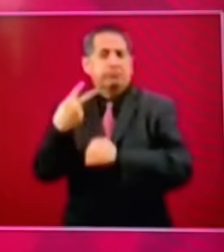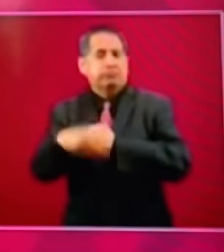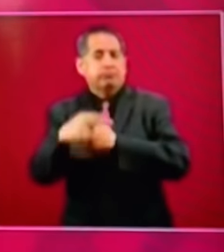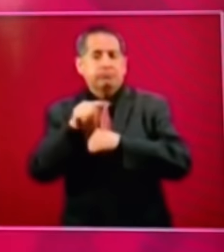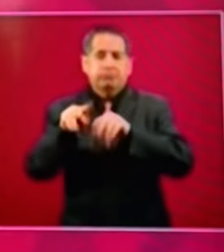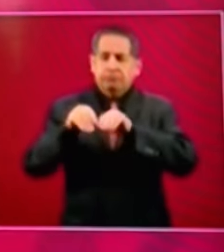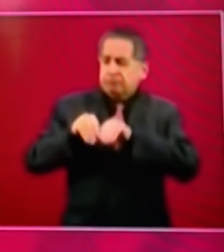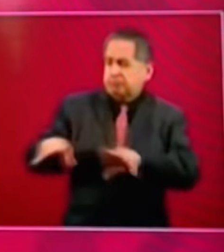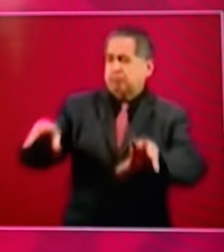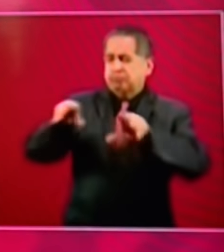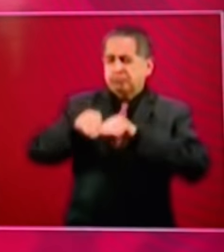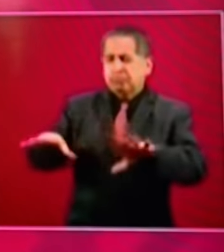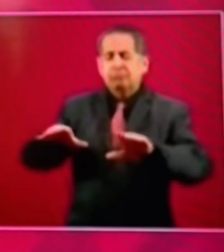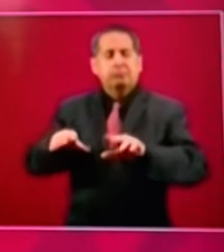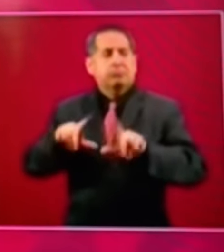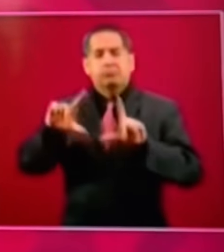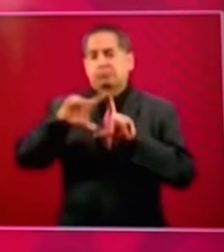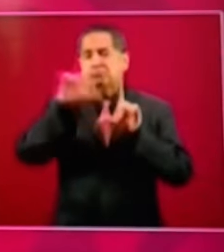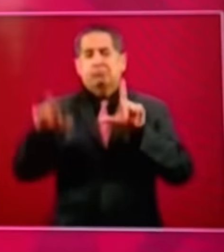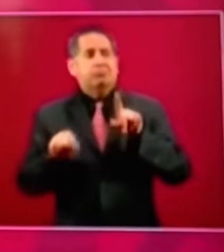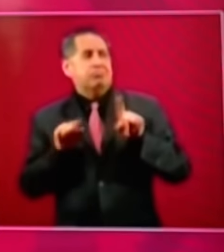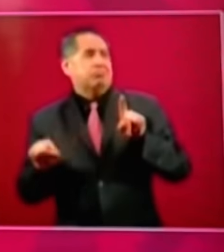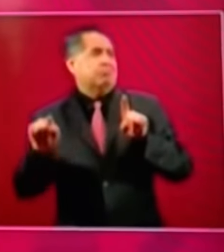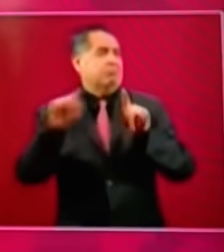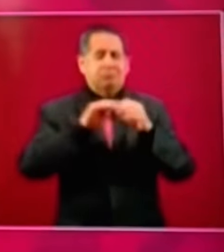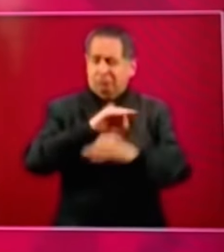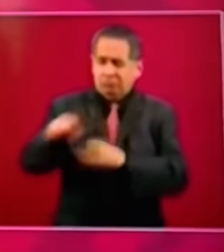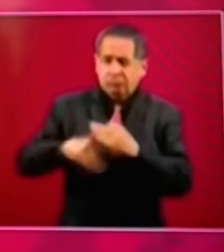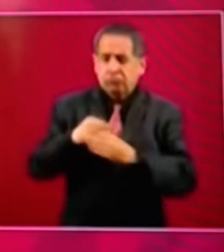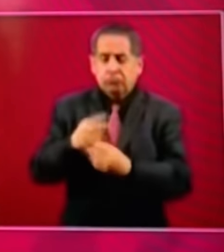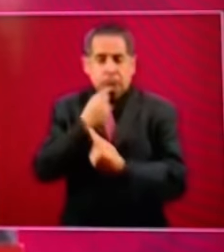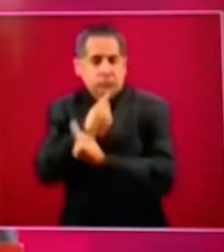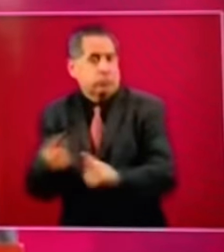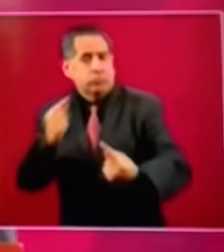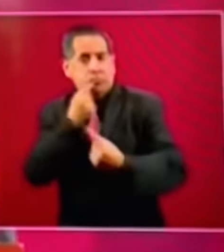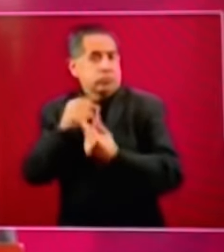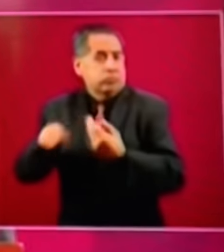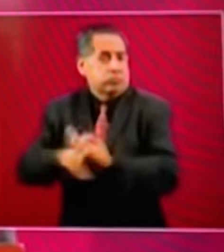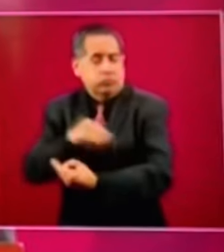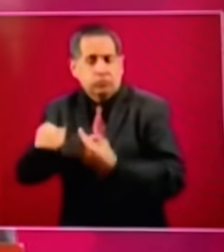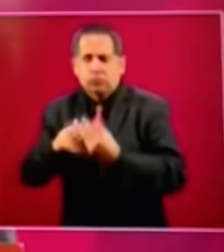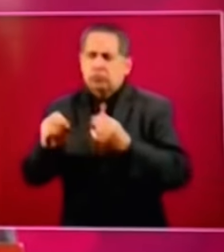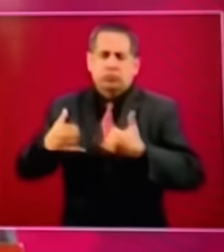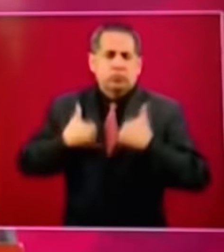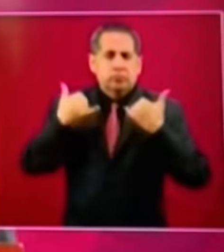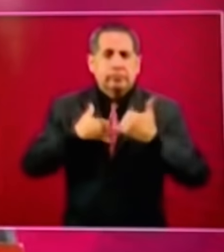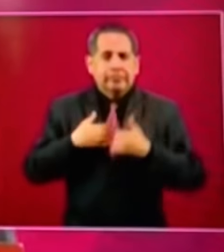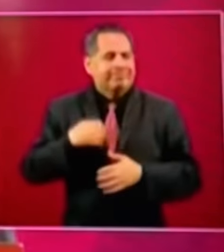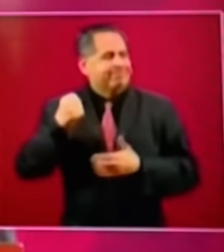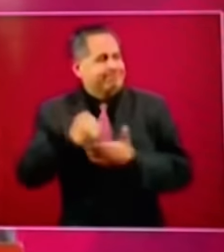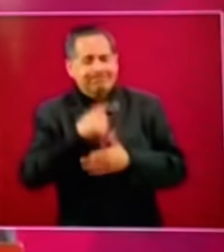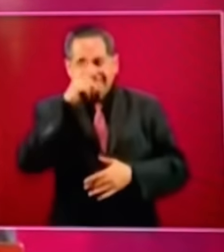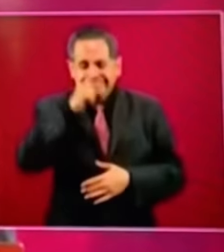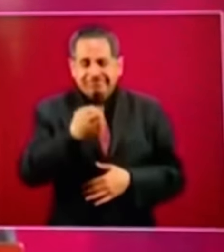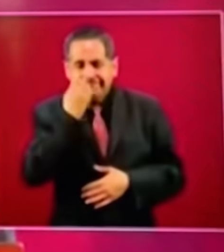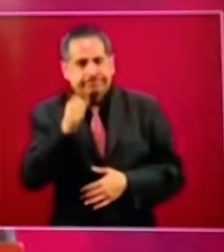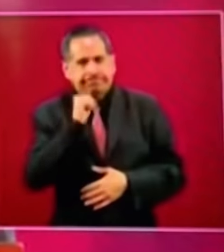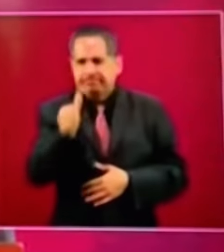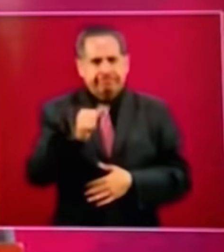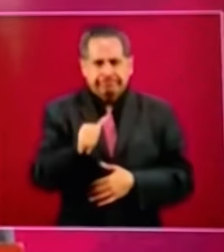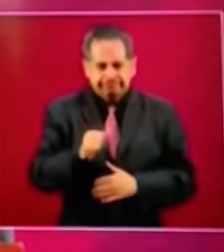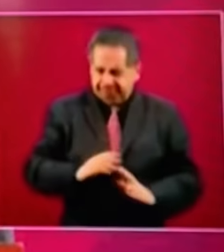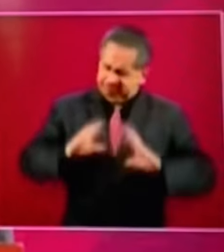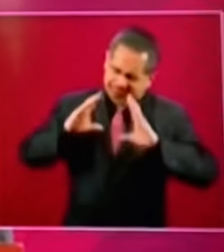todos los rincones del país para que ninguna niña ningún niño o adolescente se quede sin clases para que